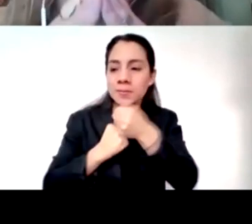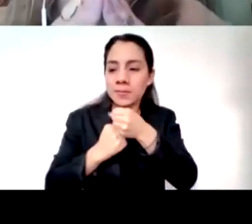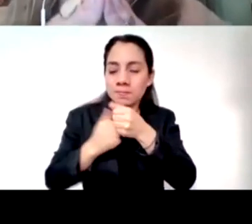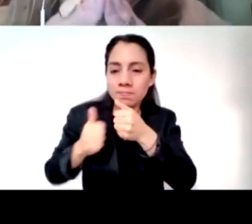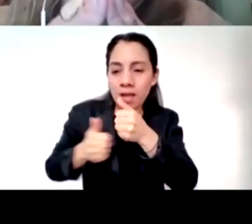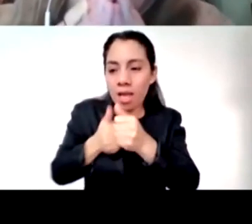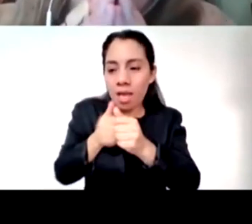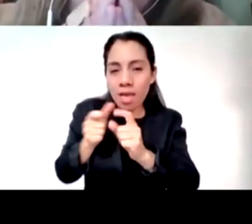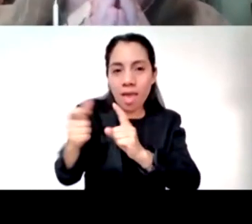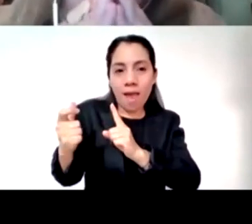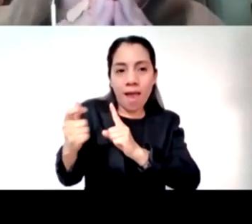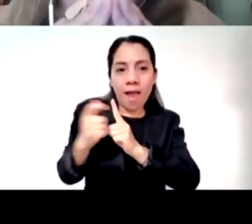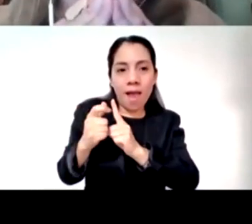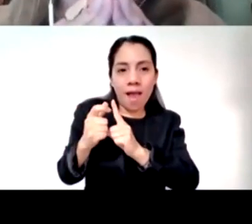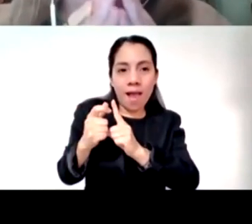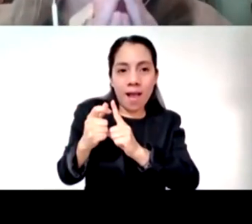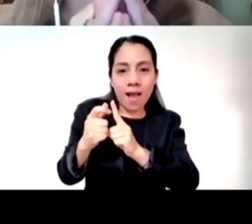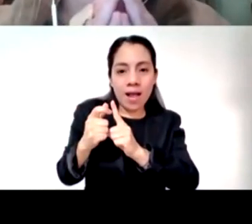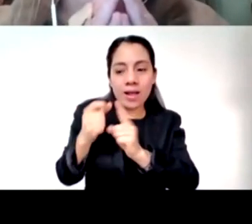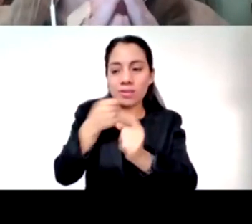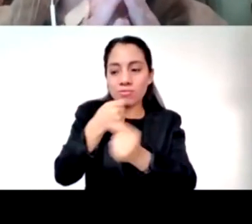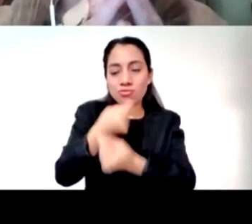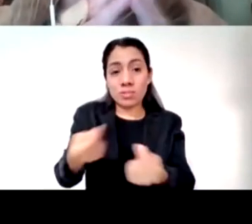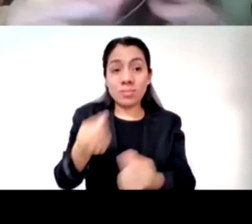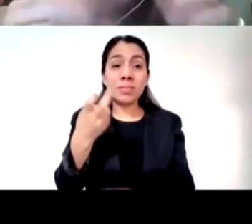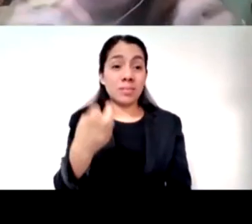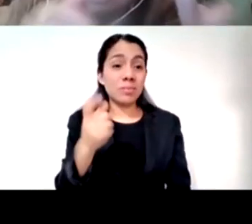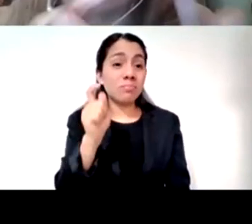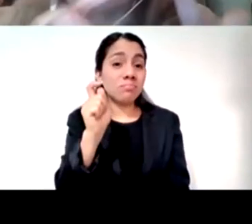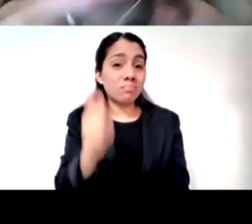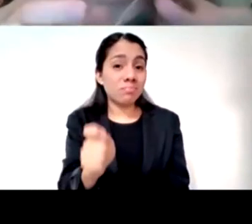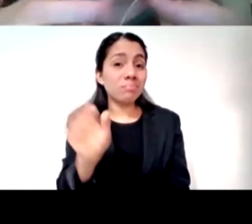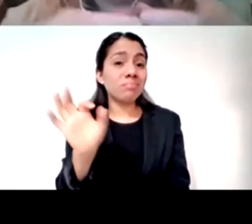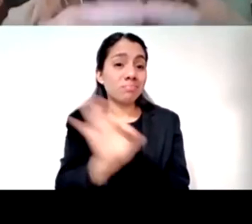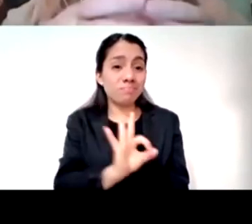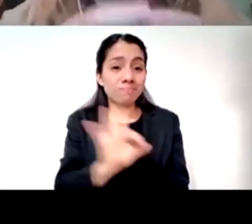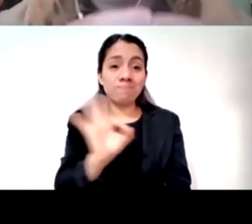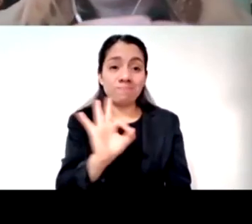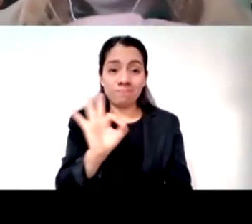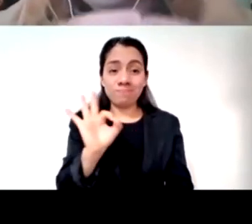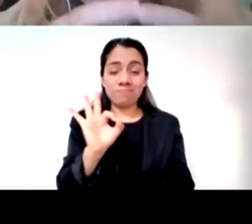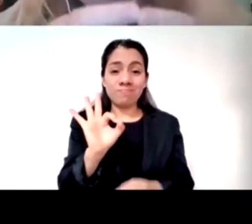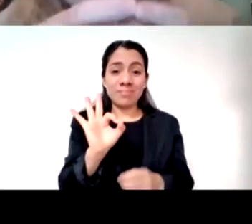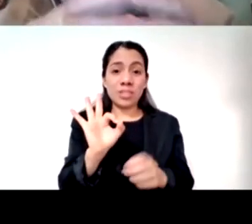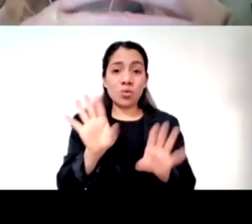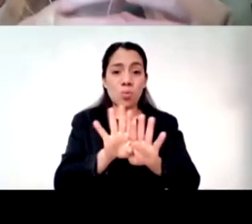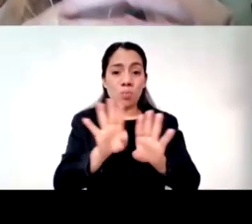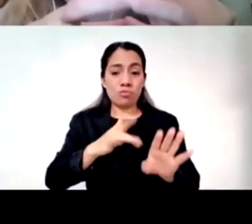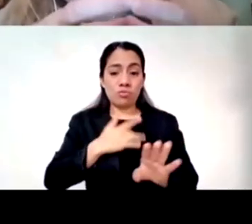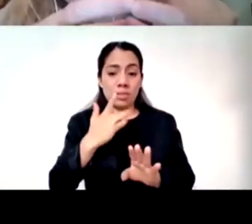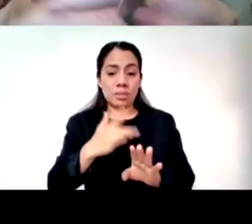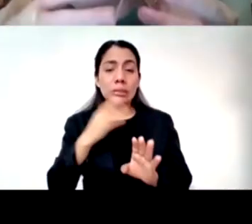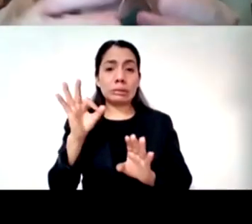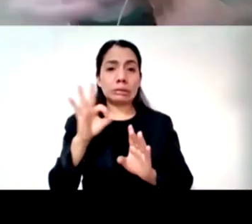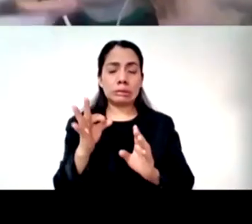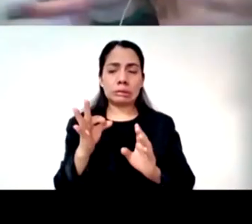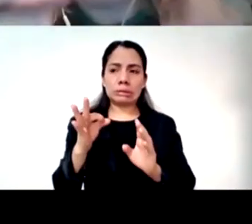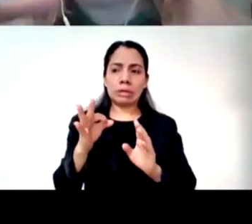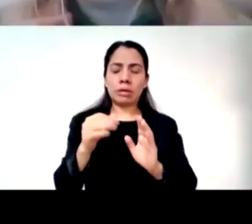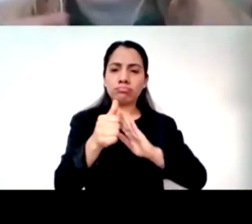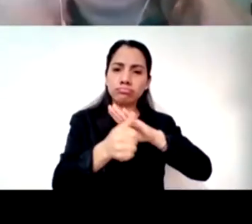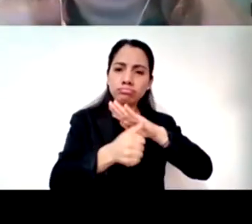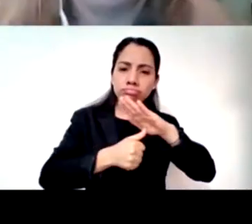vulnerabilidad muy importante en el sentido de que en ese encerro ¿no es cierto? donde